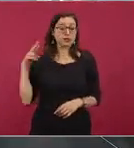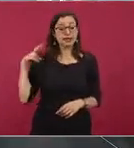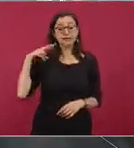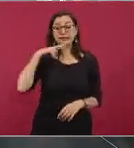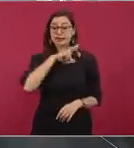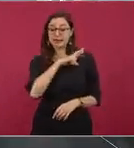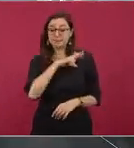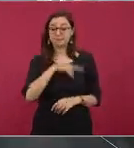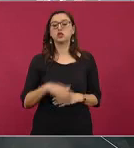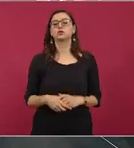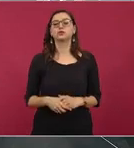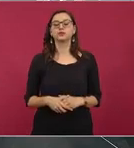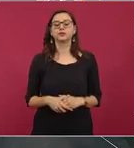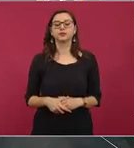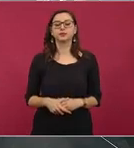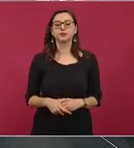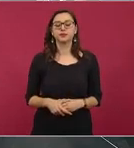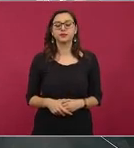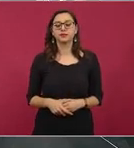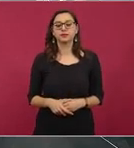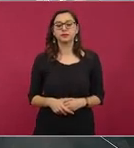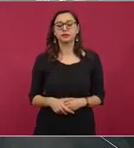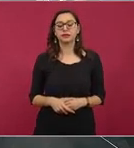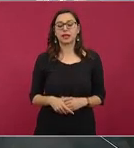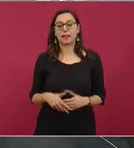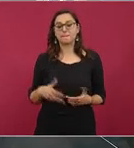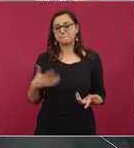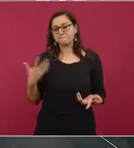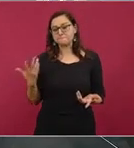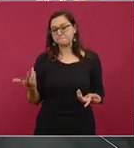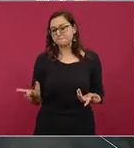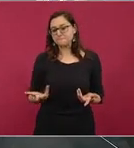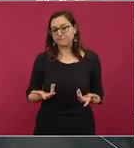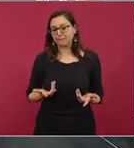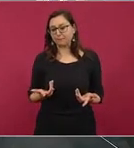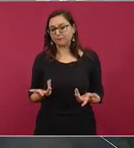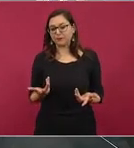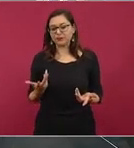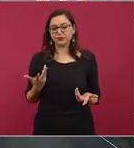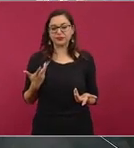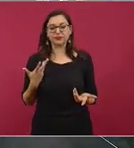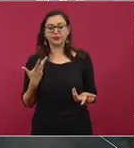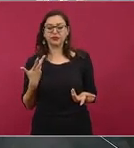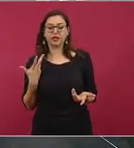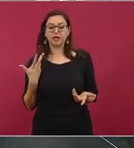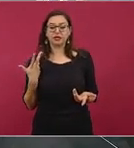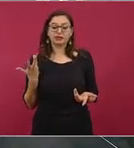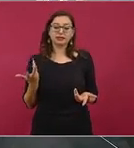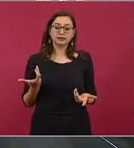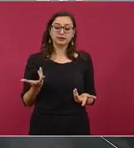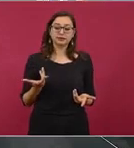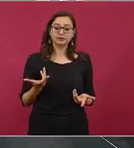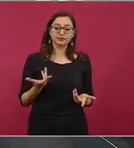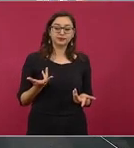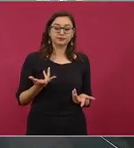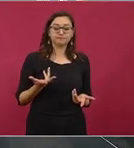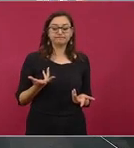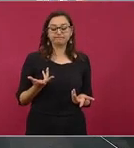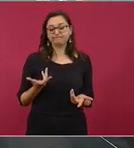también quiero decir preguntarle qué opinión le merece que